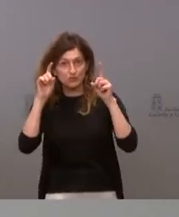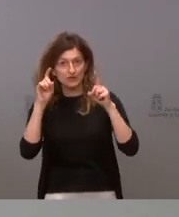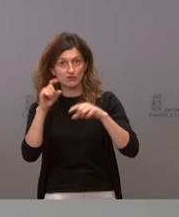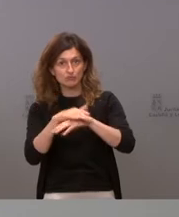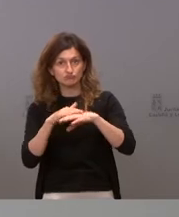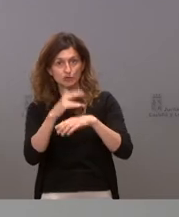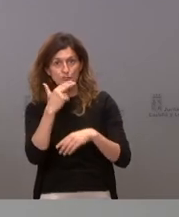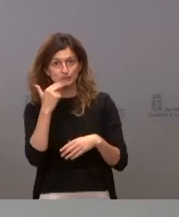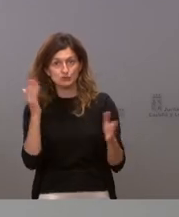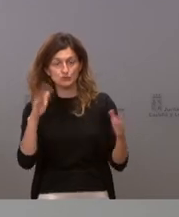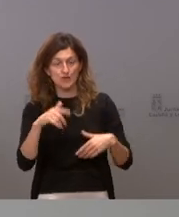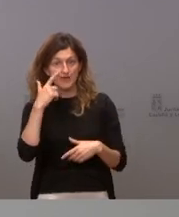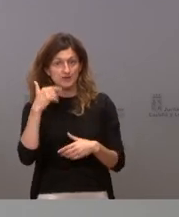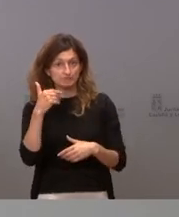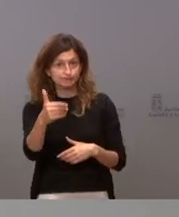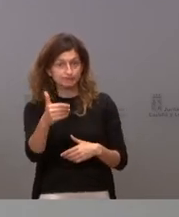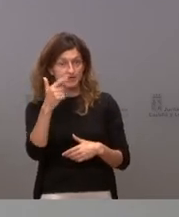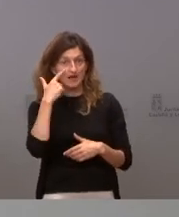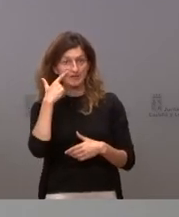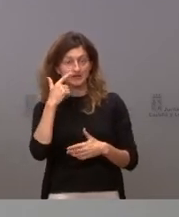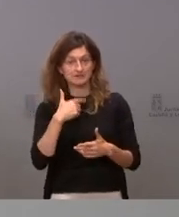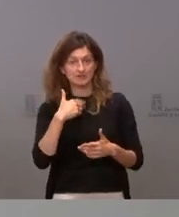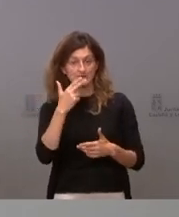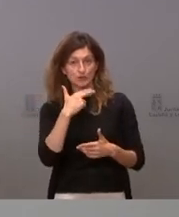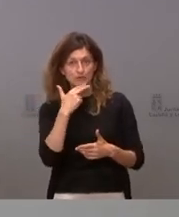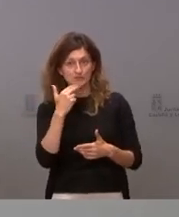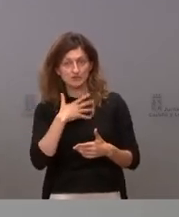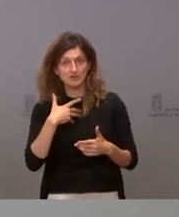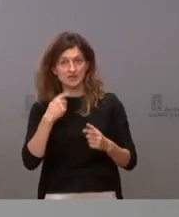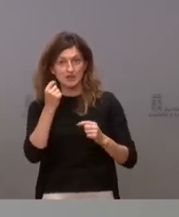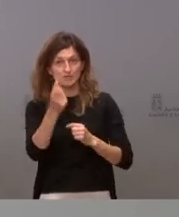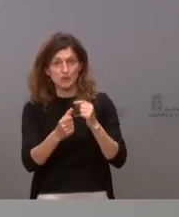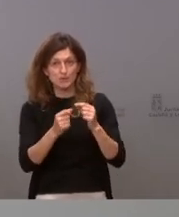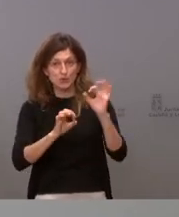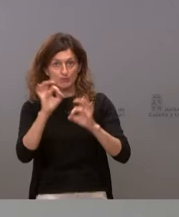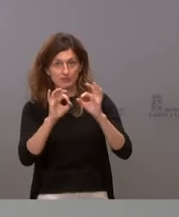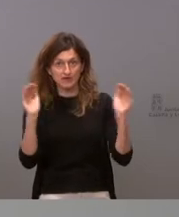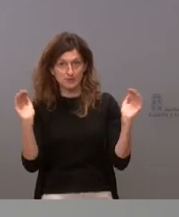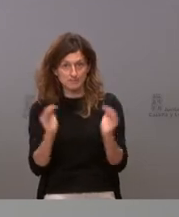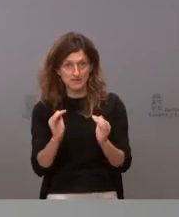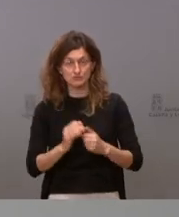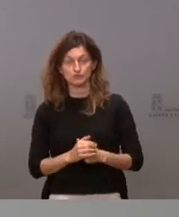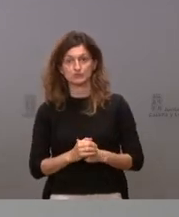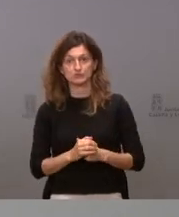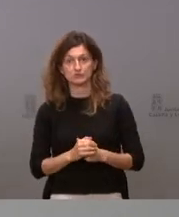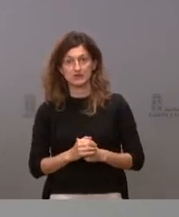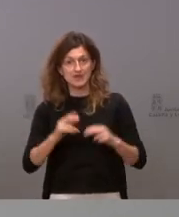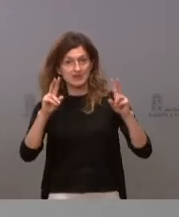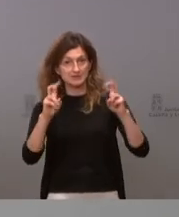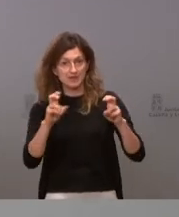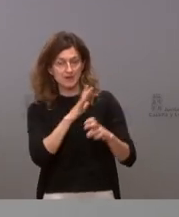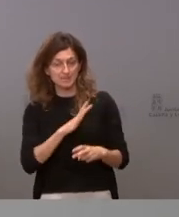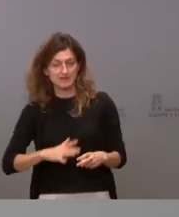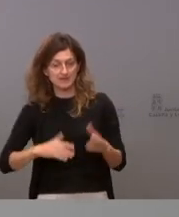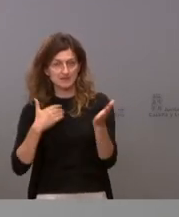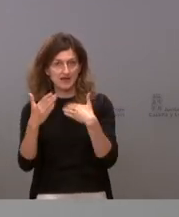y más adelante ya iremos viendo nuestros compromisos sí que está y reduciendo progresivamente la ratio. Es uno de los temas que tenemos pendiente de ir a hablarlo con